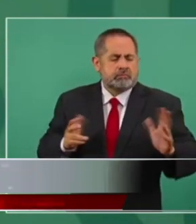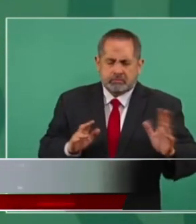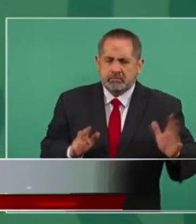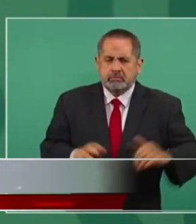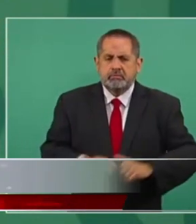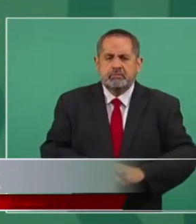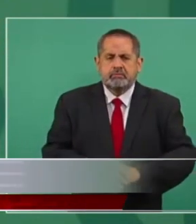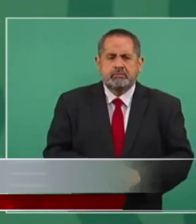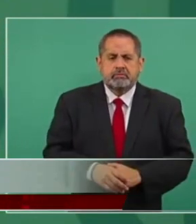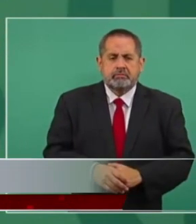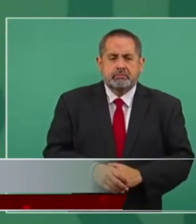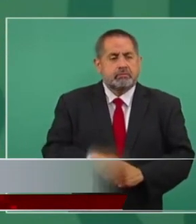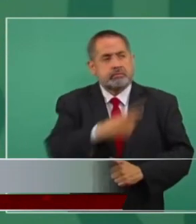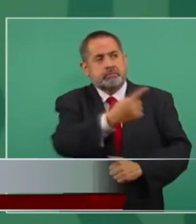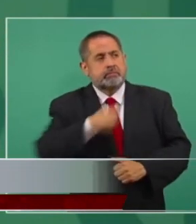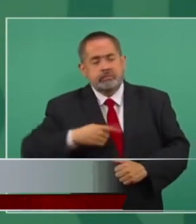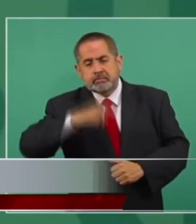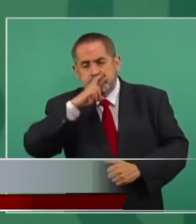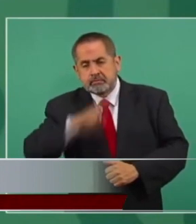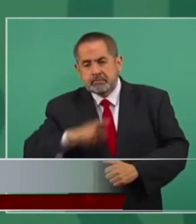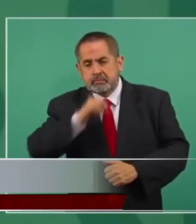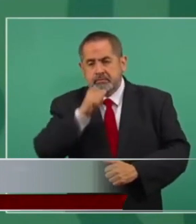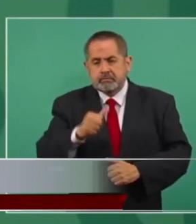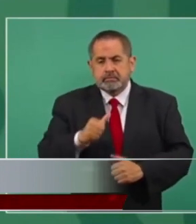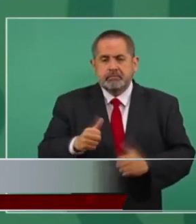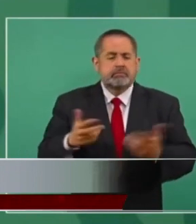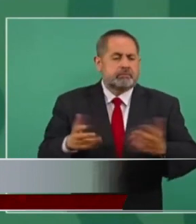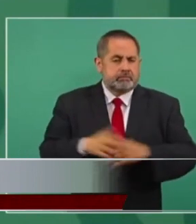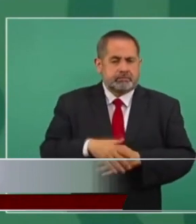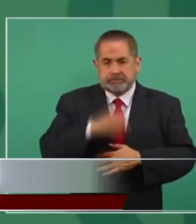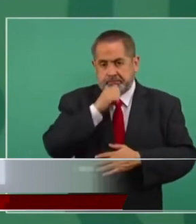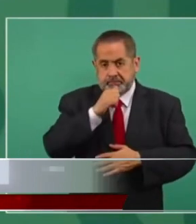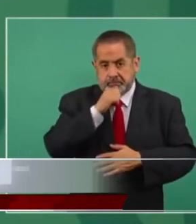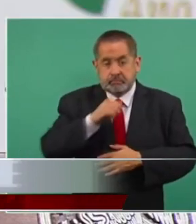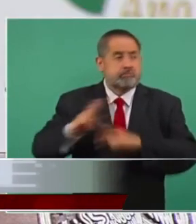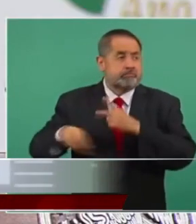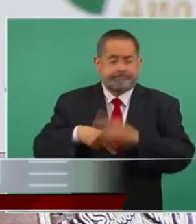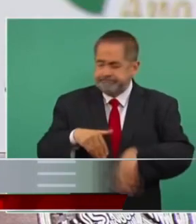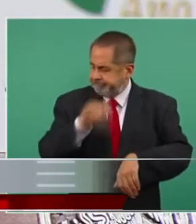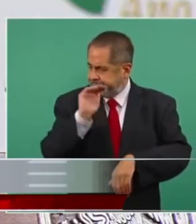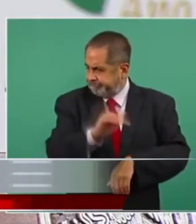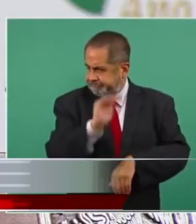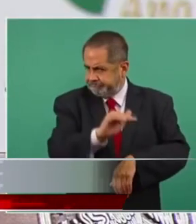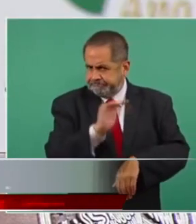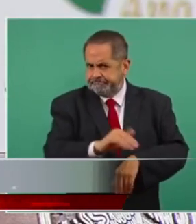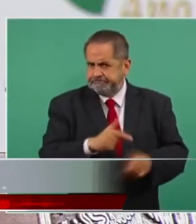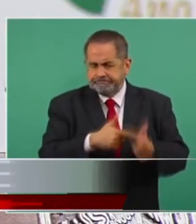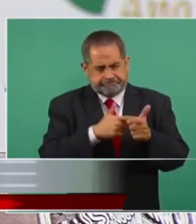no nos han contestado todavía pero vamos a seguir insistiendo